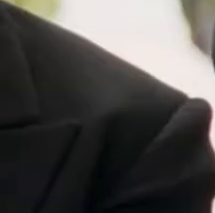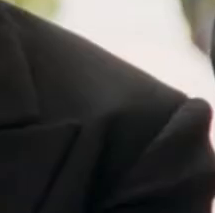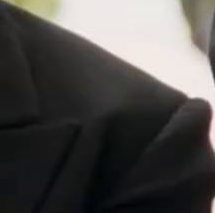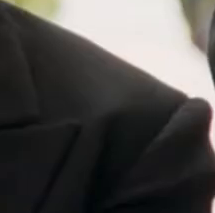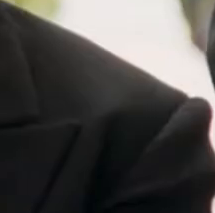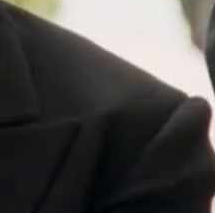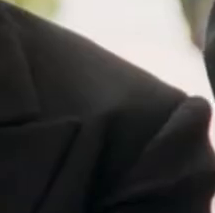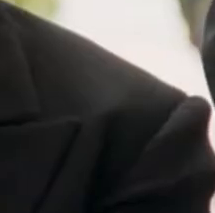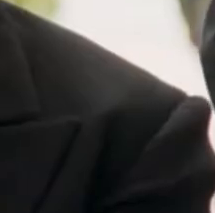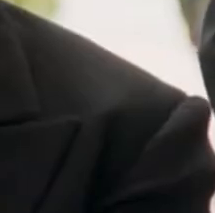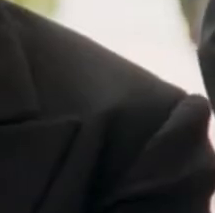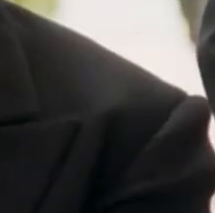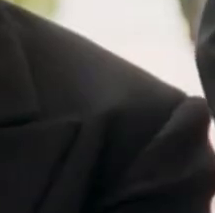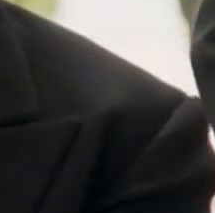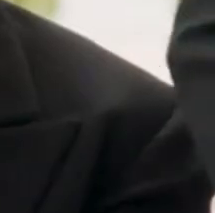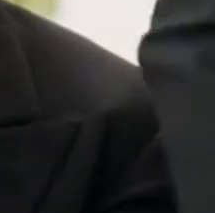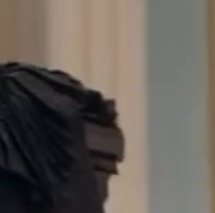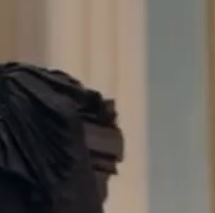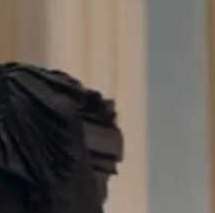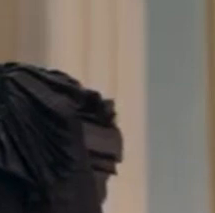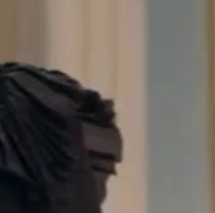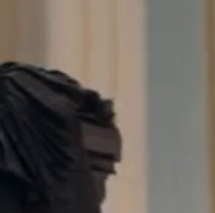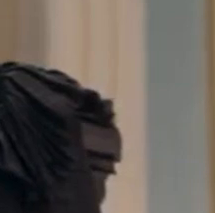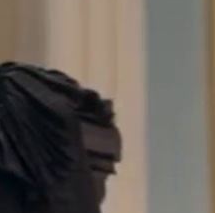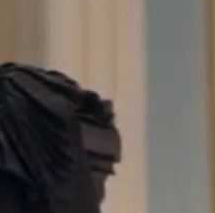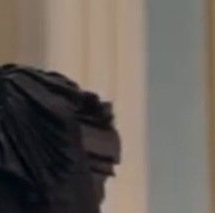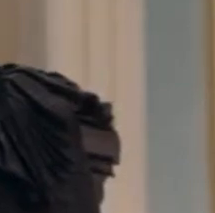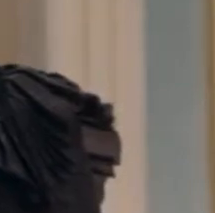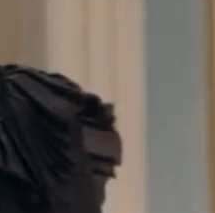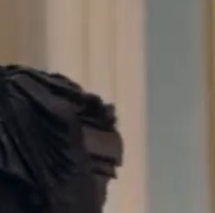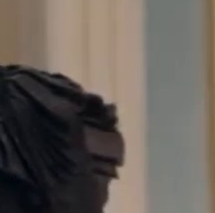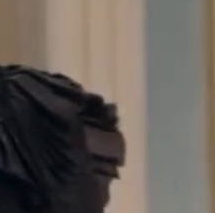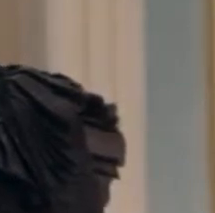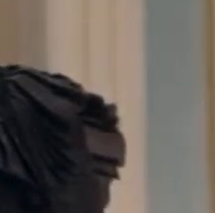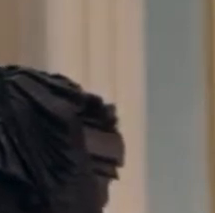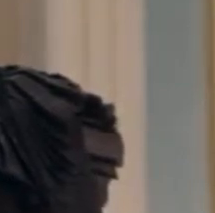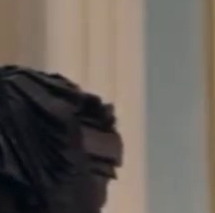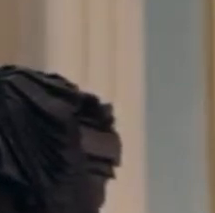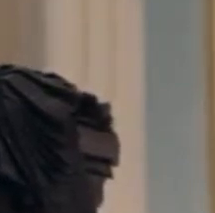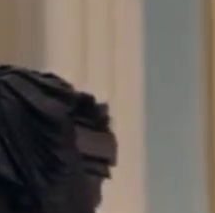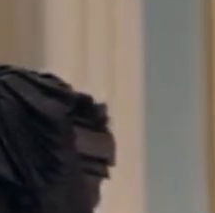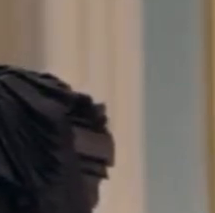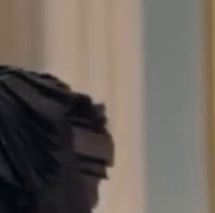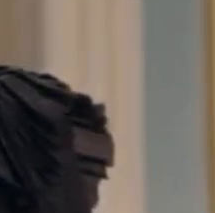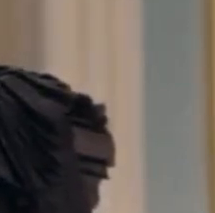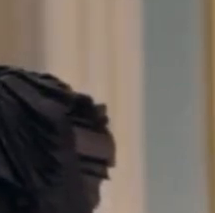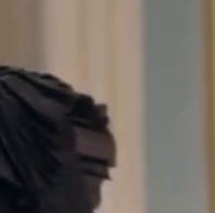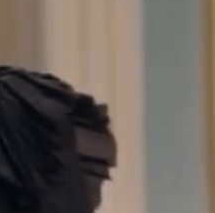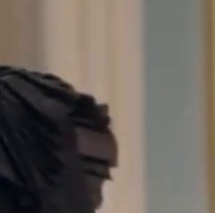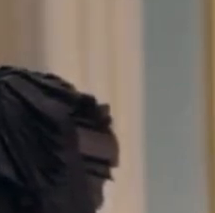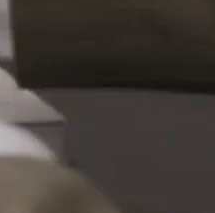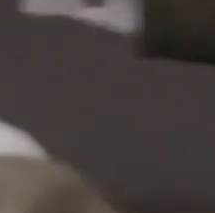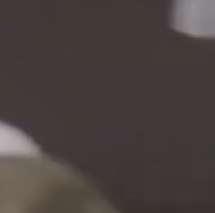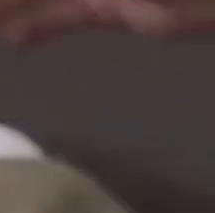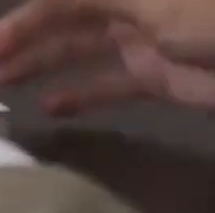joven Camilo, pero quiero dejar claro que nada ni nadie detiene mis decisiones.